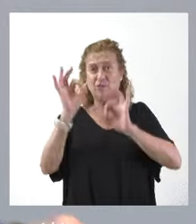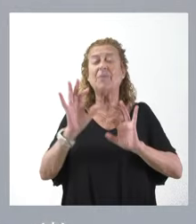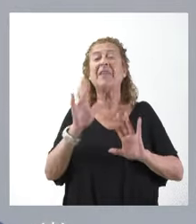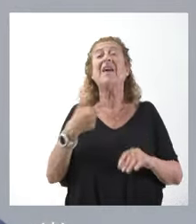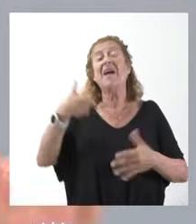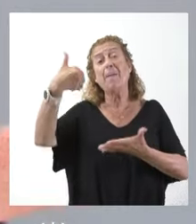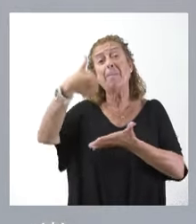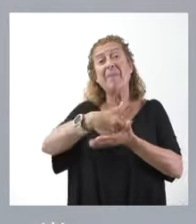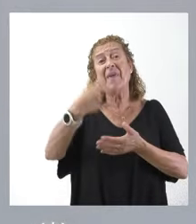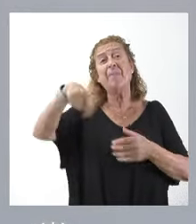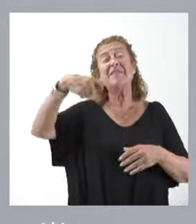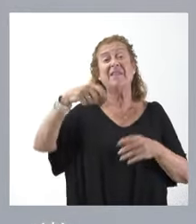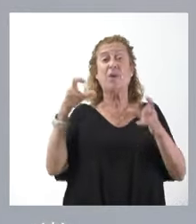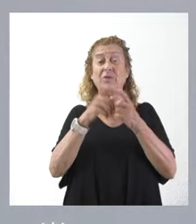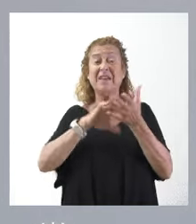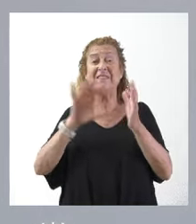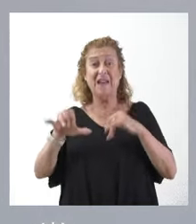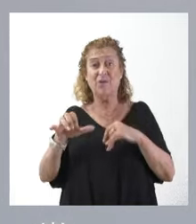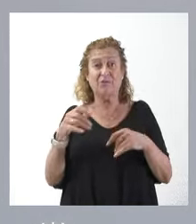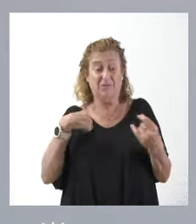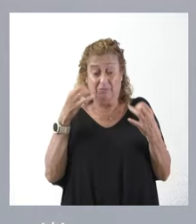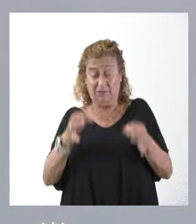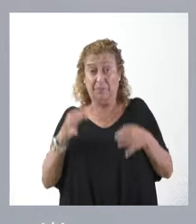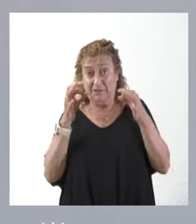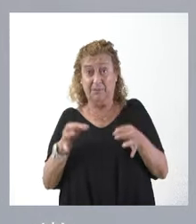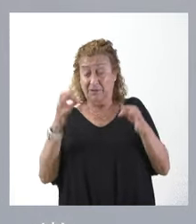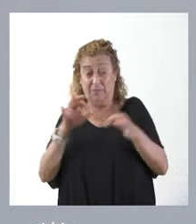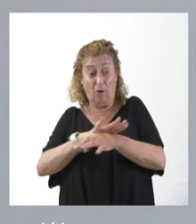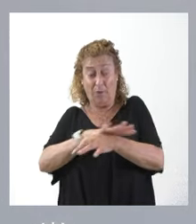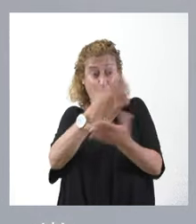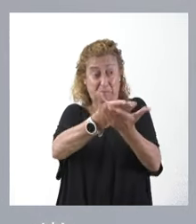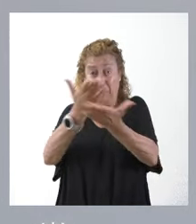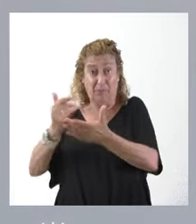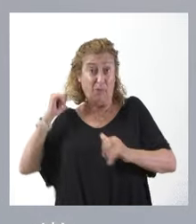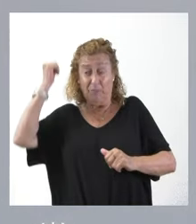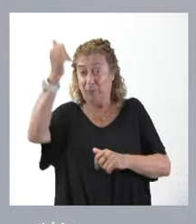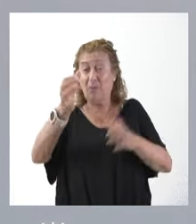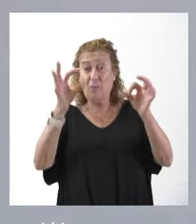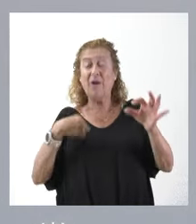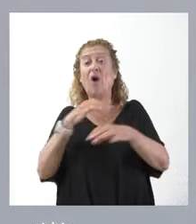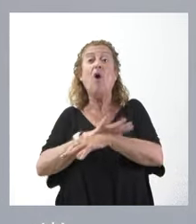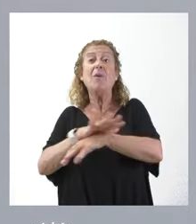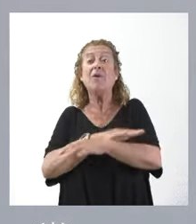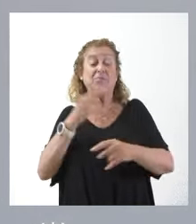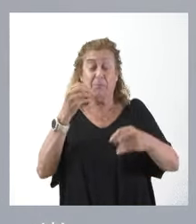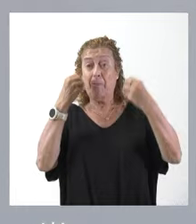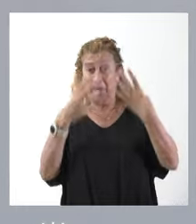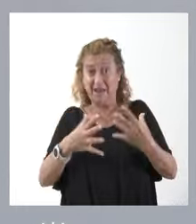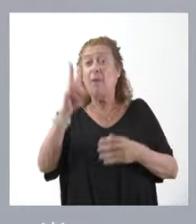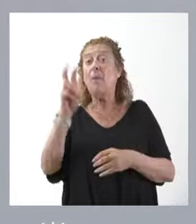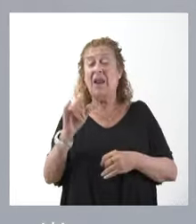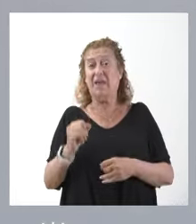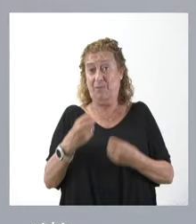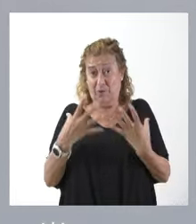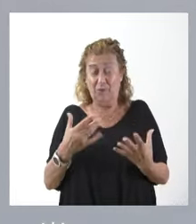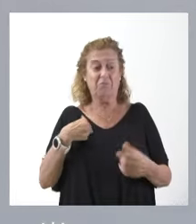pedido el presidente de la Junta de Castellín es lo que ha pedido siempre a sus gobiernos. Que seamos un gobierno útil y eficaz. Éramos un